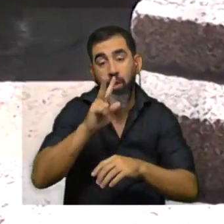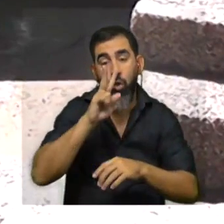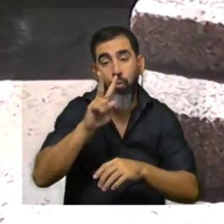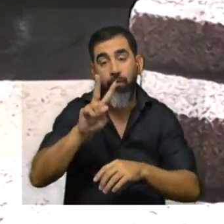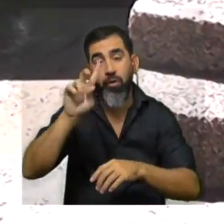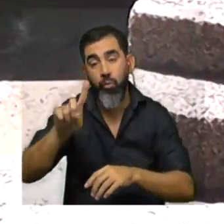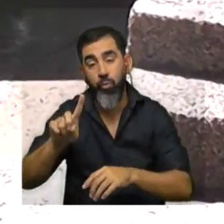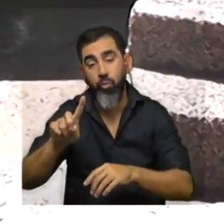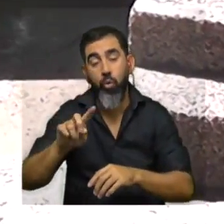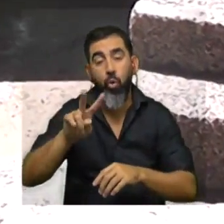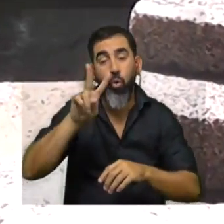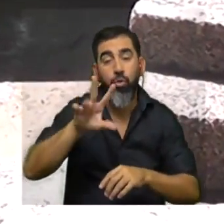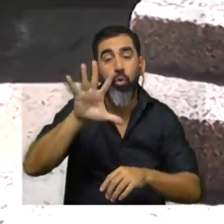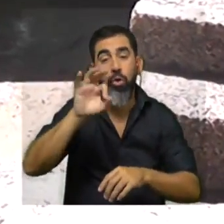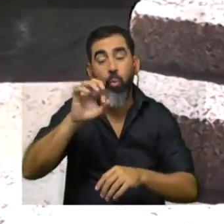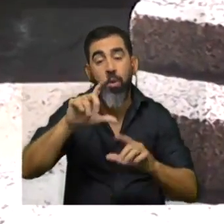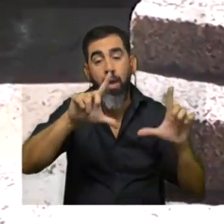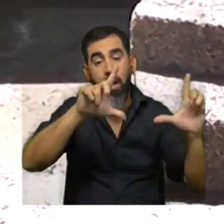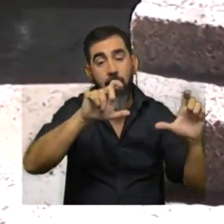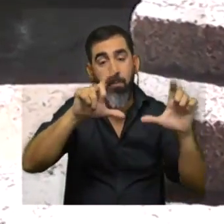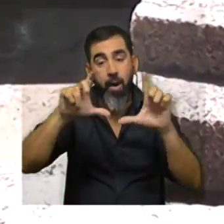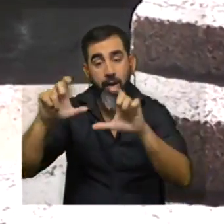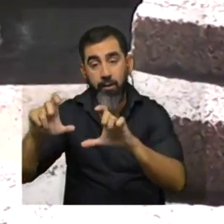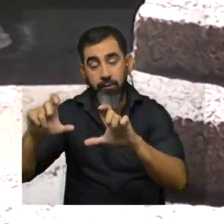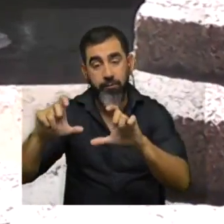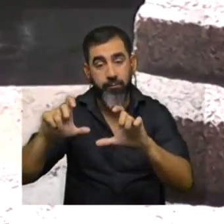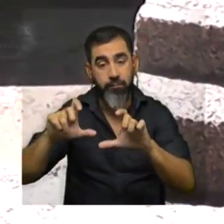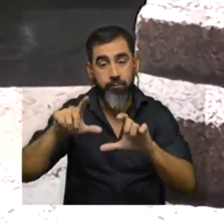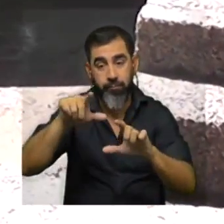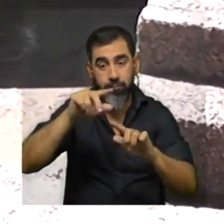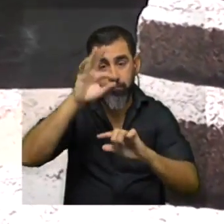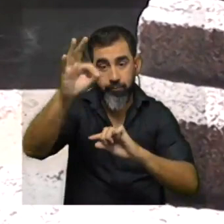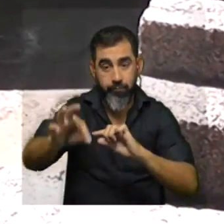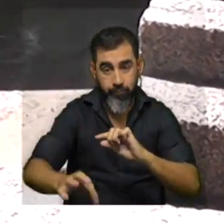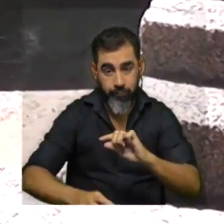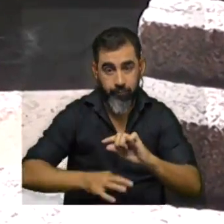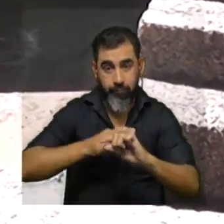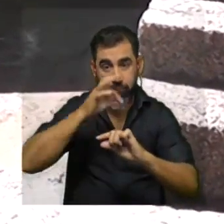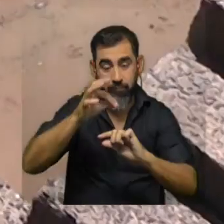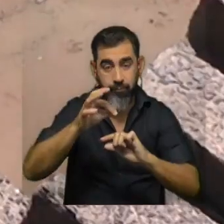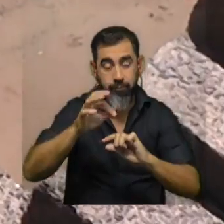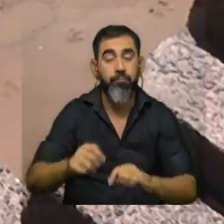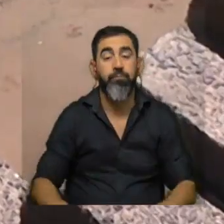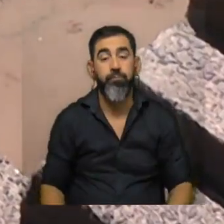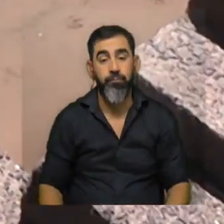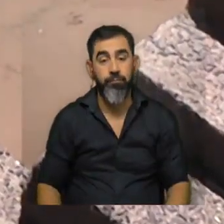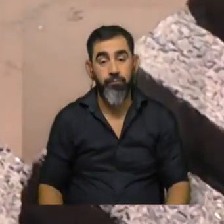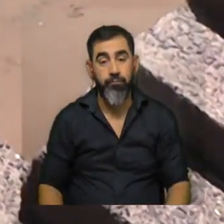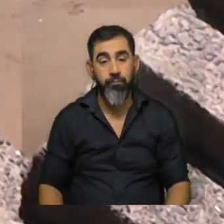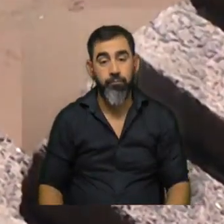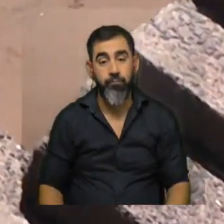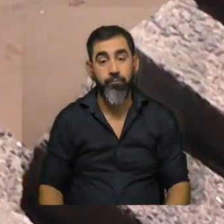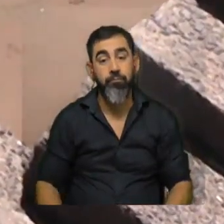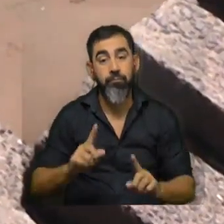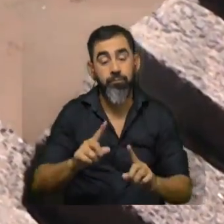procesamos 250 imágenes de ese satélite y trabajamos